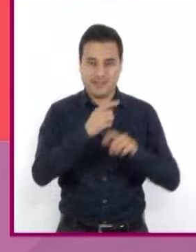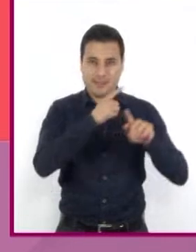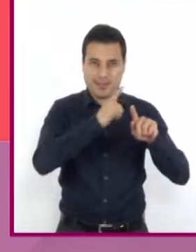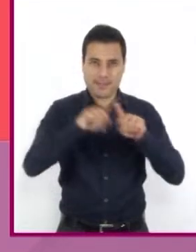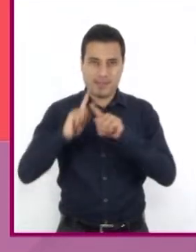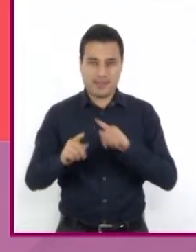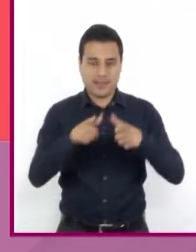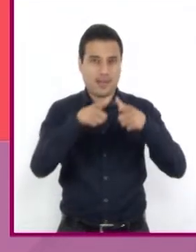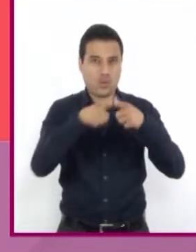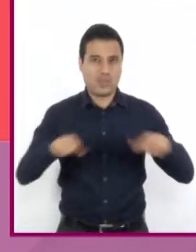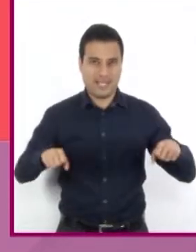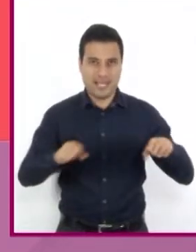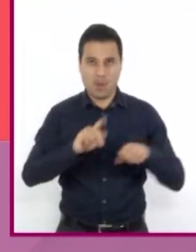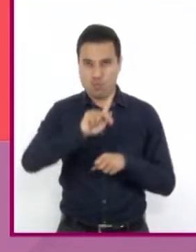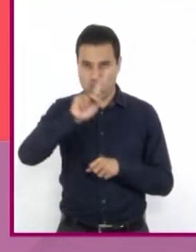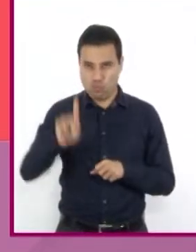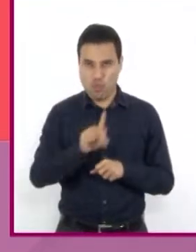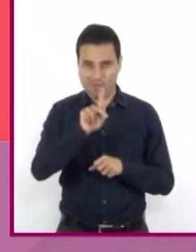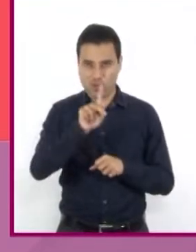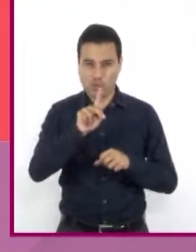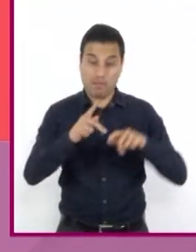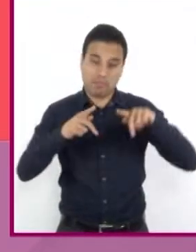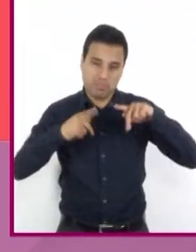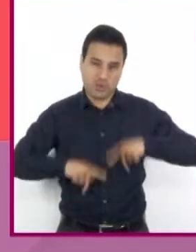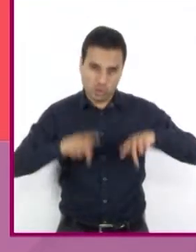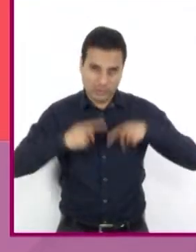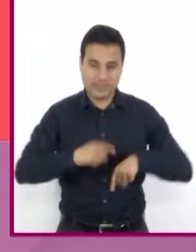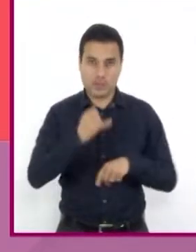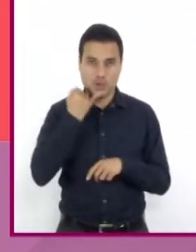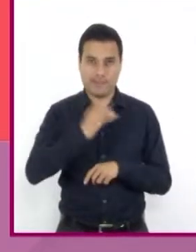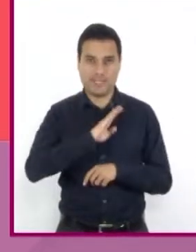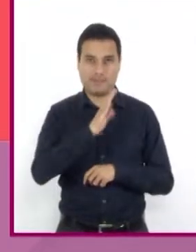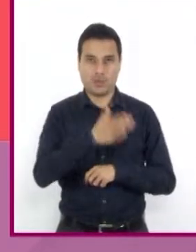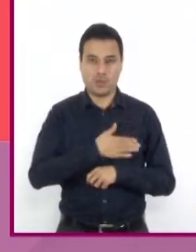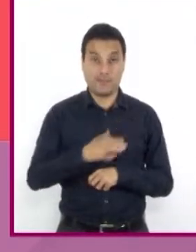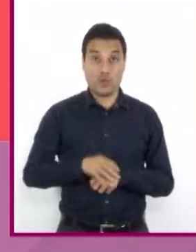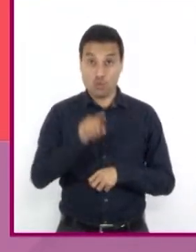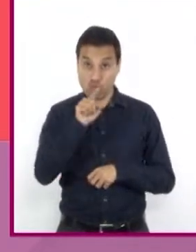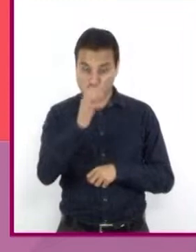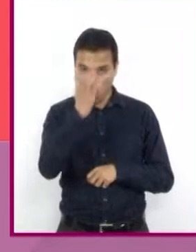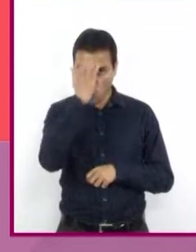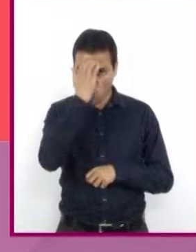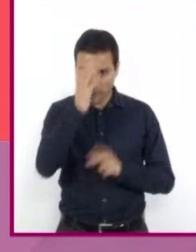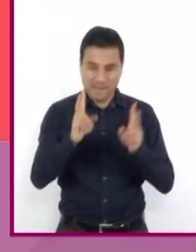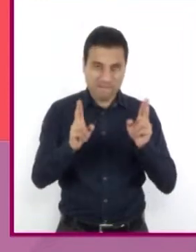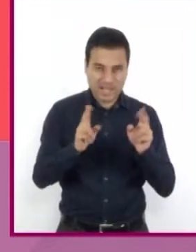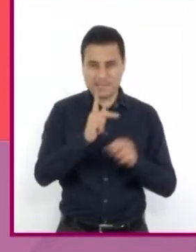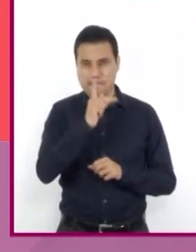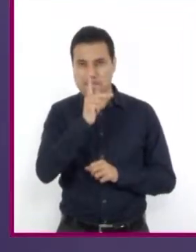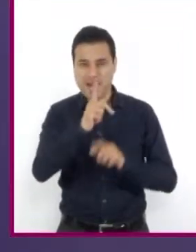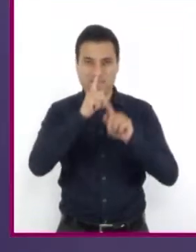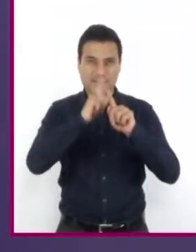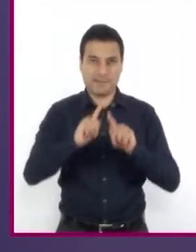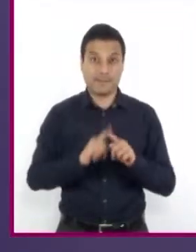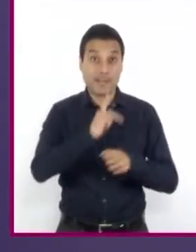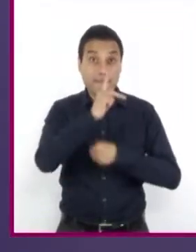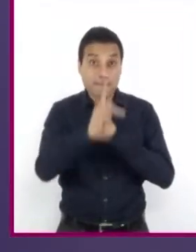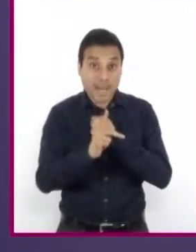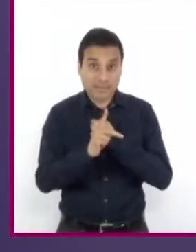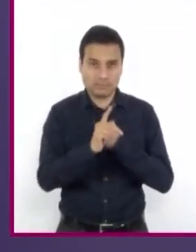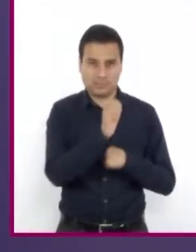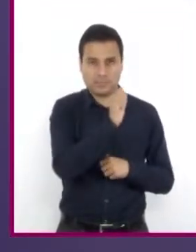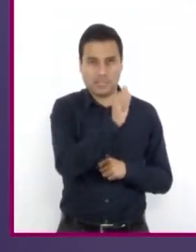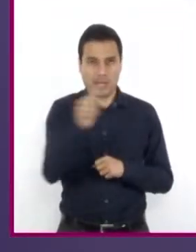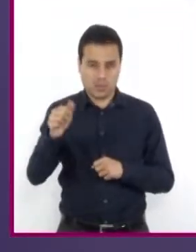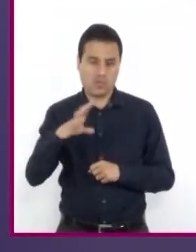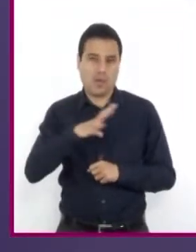hispanohablantes y el propósito es identificar semejanzas y diferencias en expresiones. Cada país es importante por